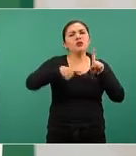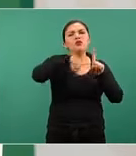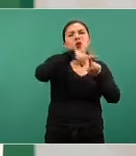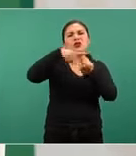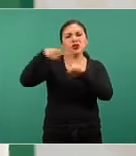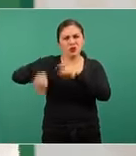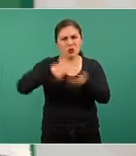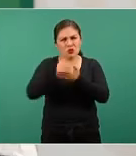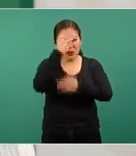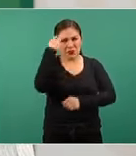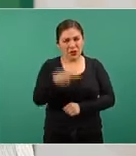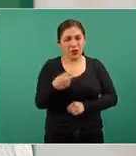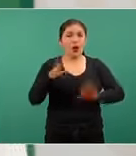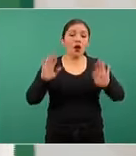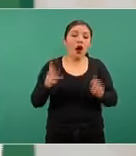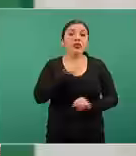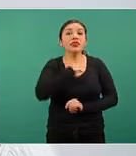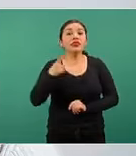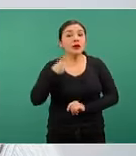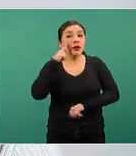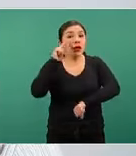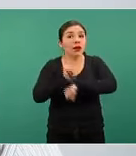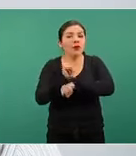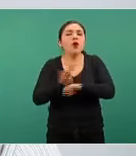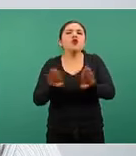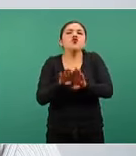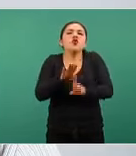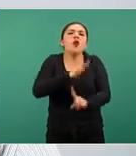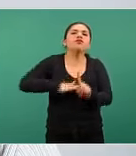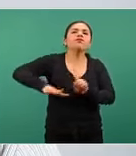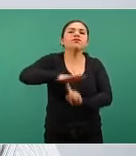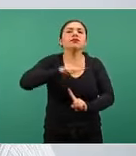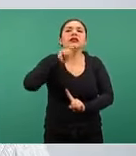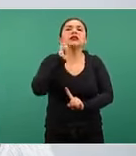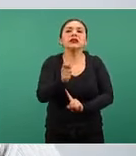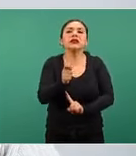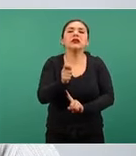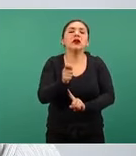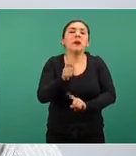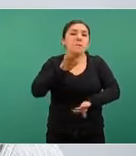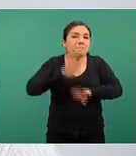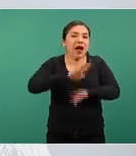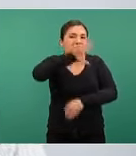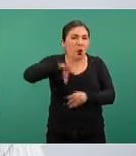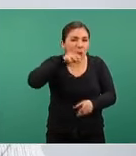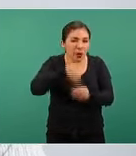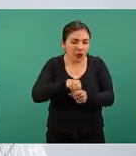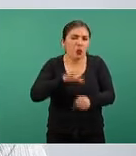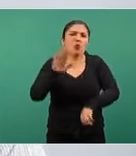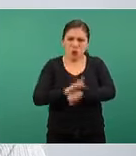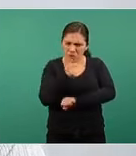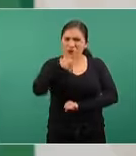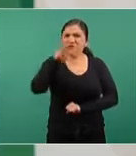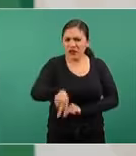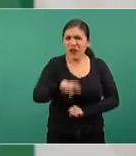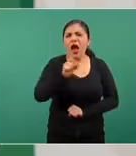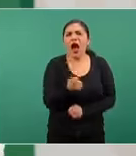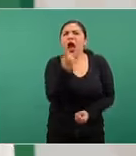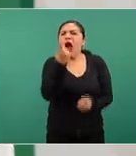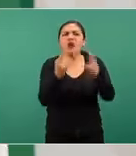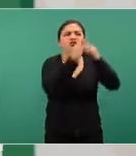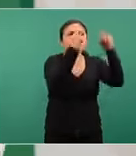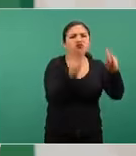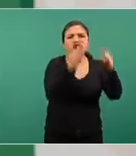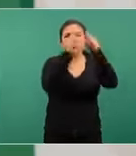de México, hay que verlo siempre en el contexto, obviamente, completo, porque si bien es cierto, algunos kioscos o